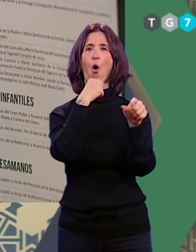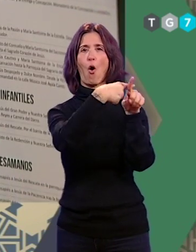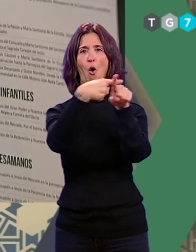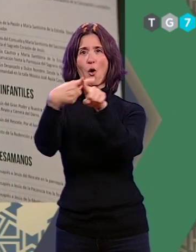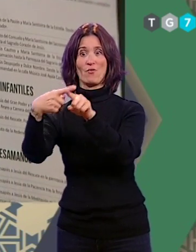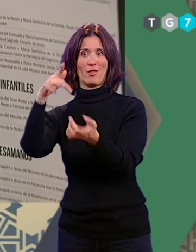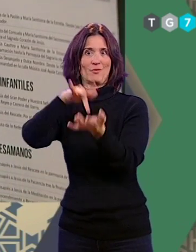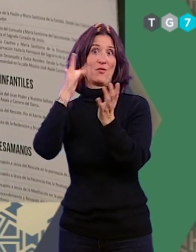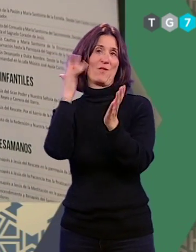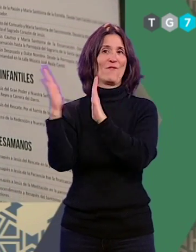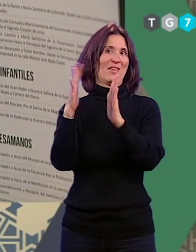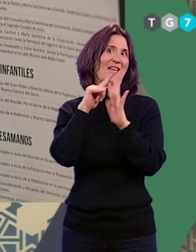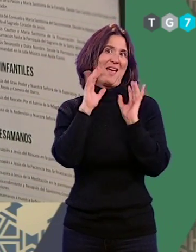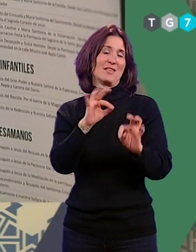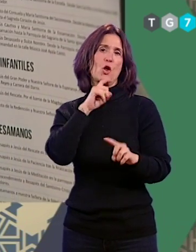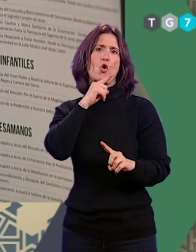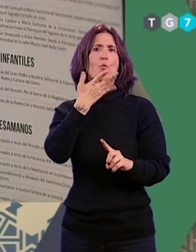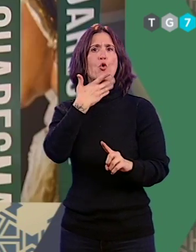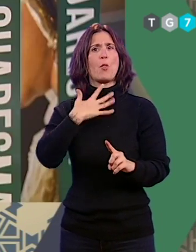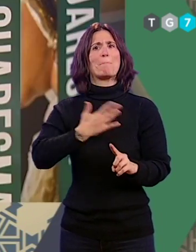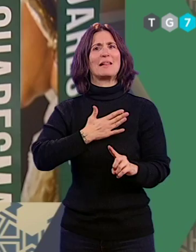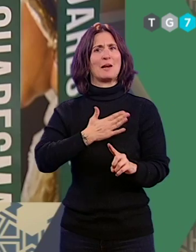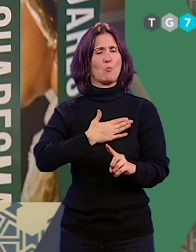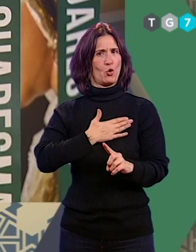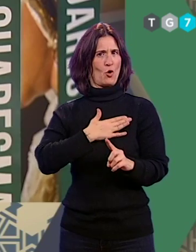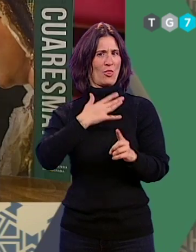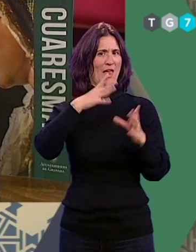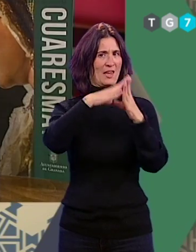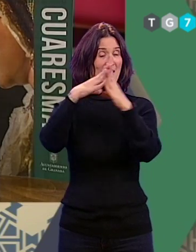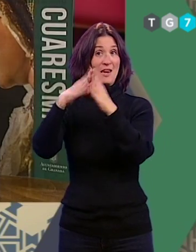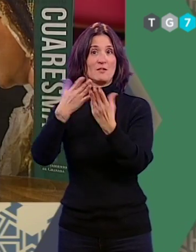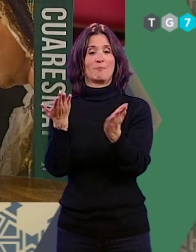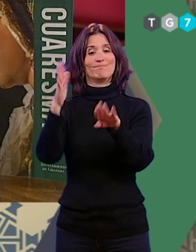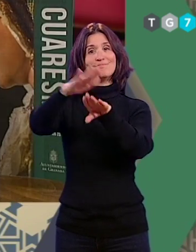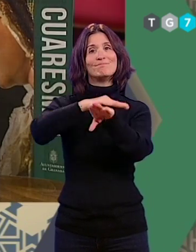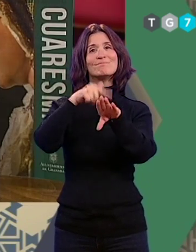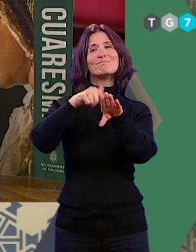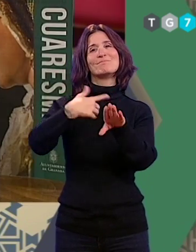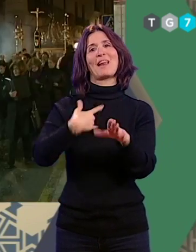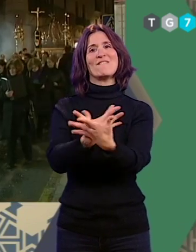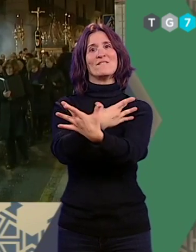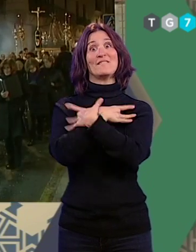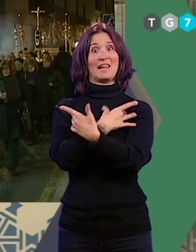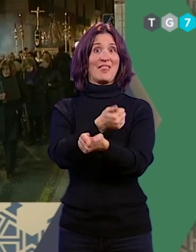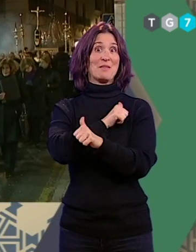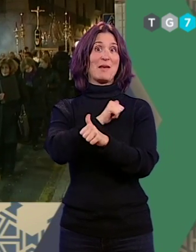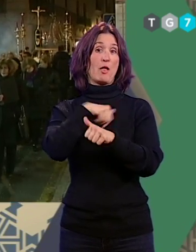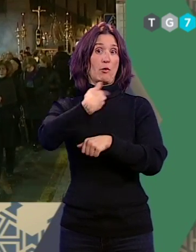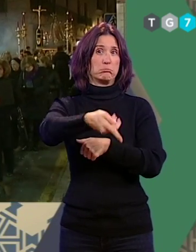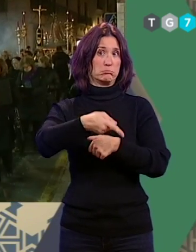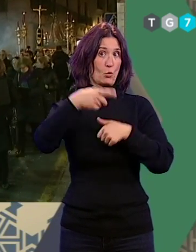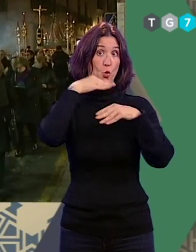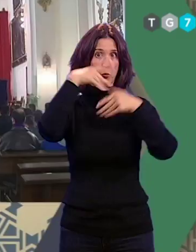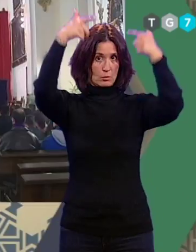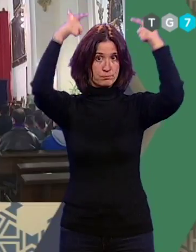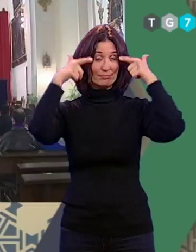de la ciudad en estas fechas como el patrimonio de nuestros templos. Con la portada de la imagen de la Virgen de la Esperanza que será coronada en octubre próximo la guía de